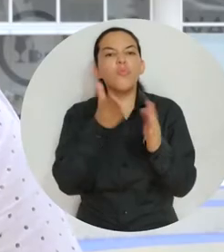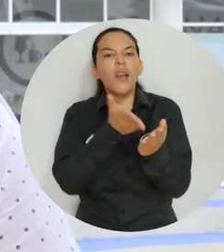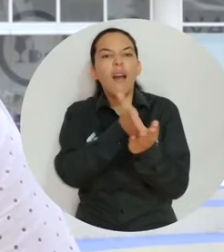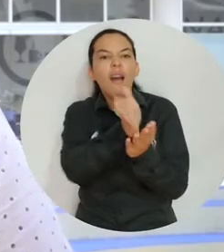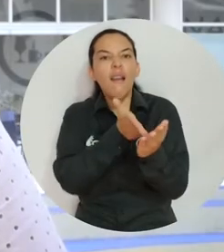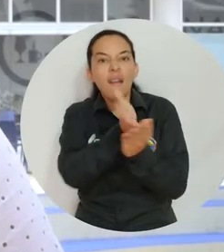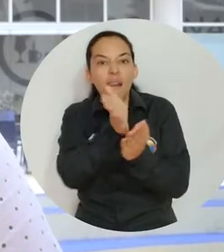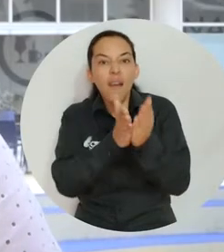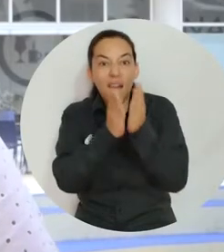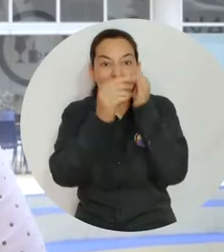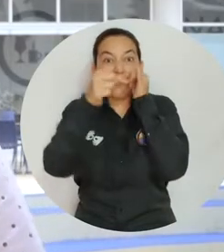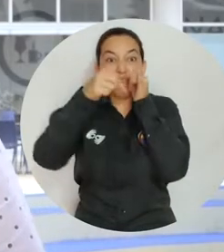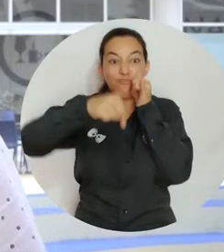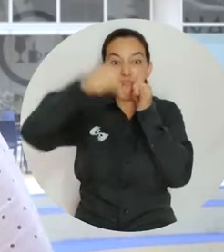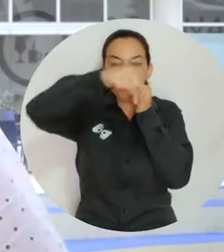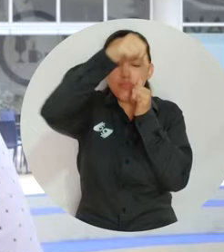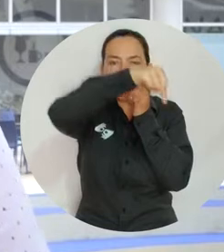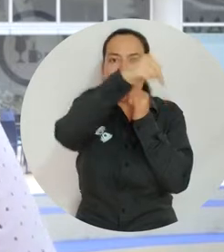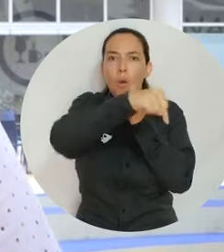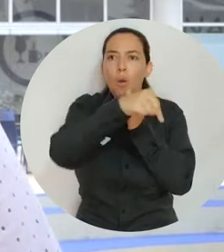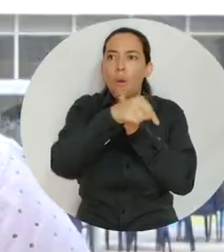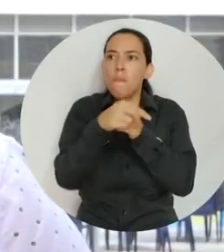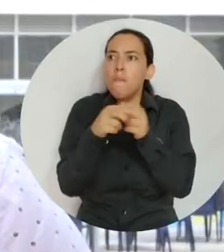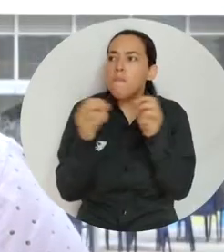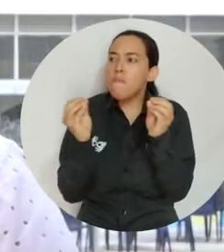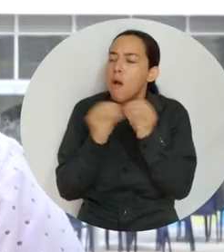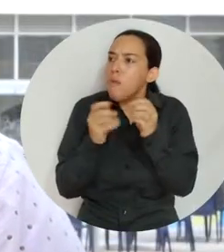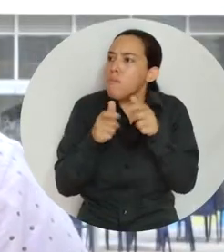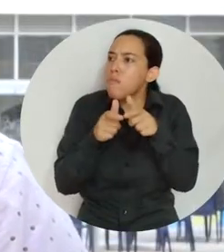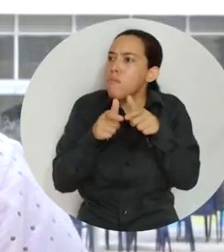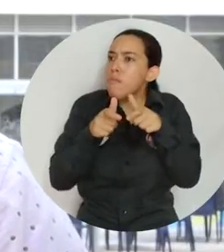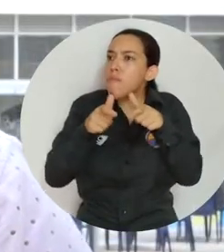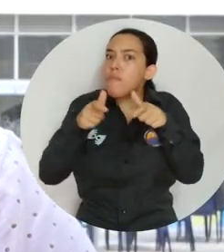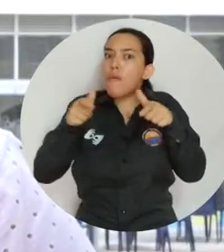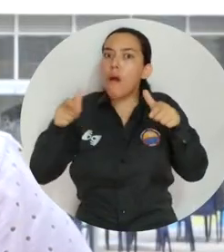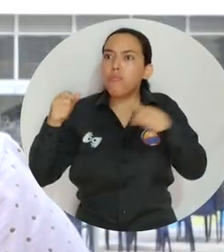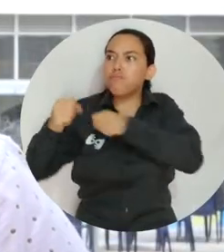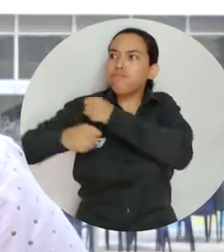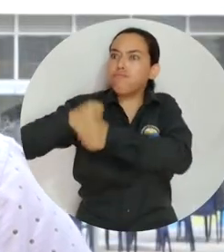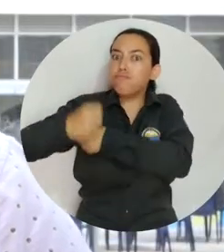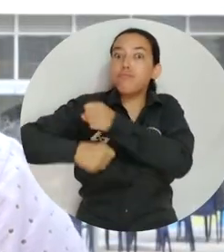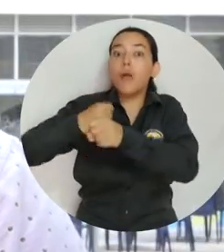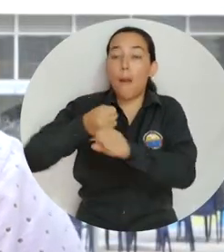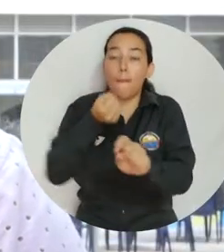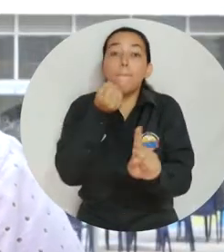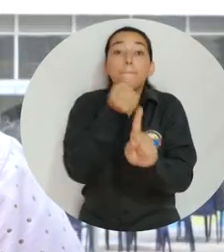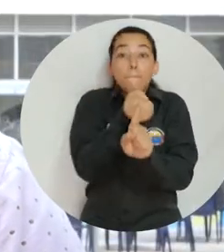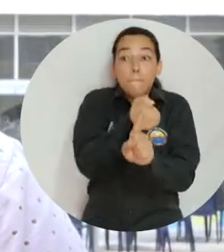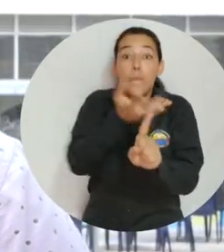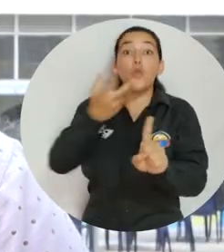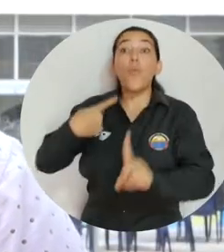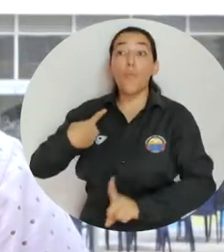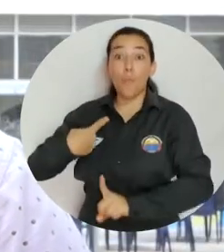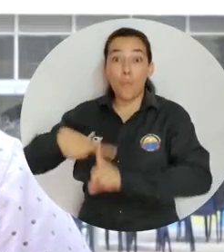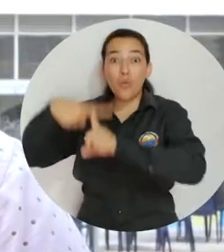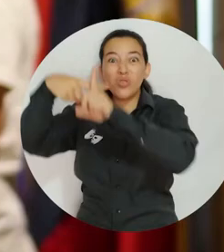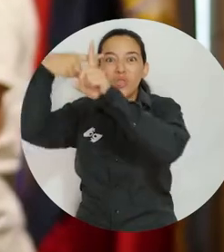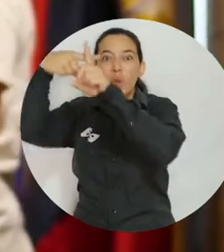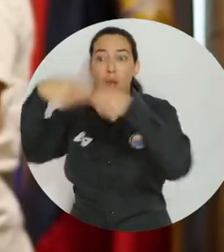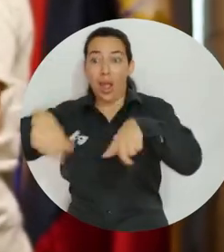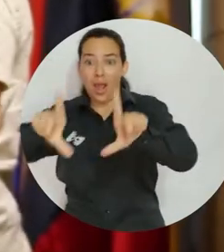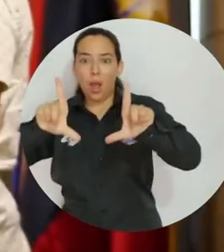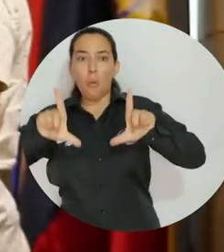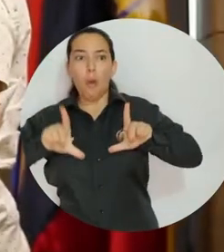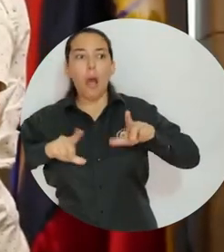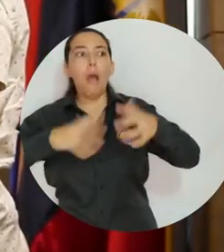El Programa de Ingeniería Electrónica ha venido creciendo en estos últimos años y sobre todo ha tenido un buen impacto de sus egresados